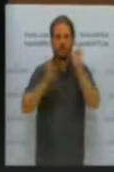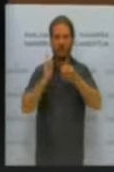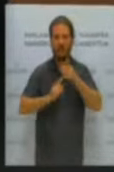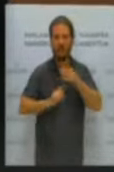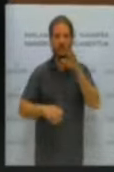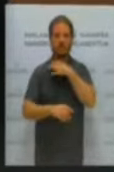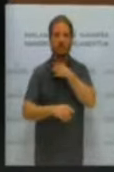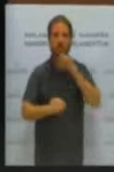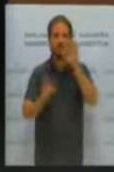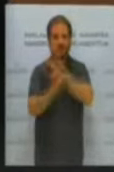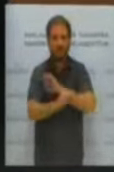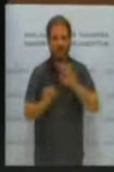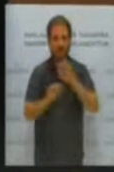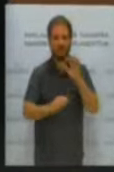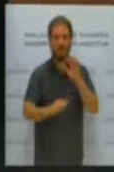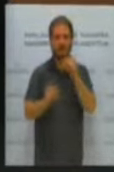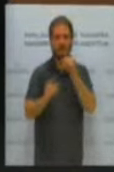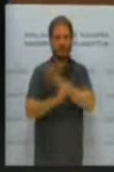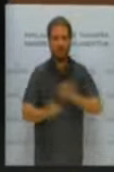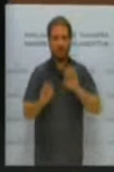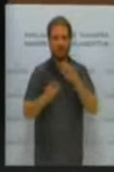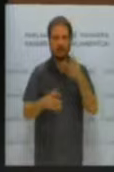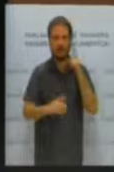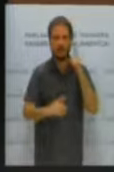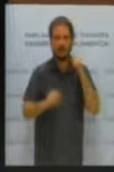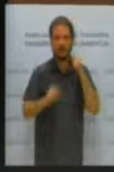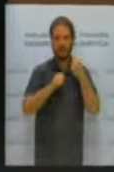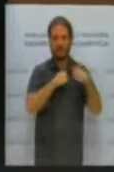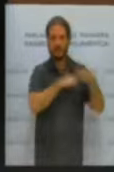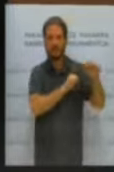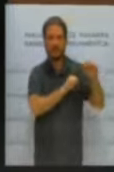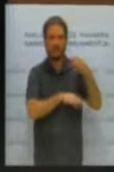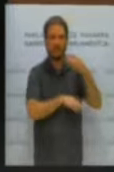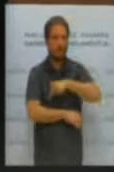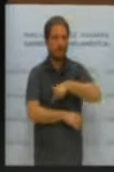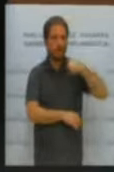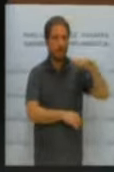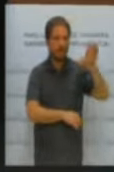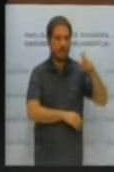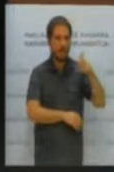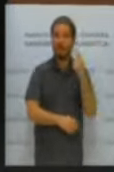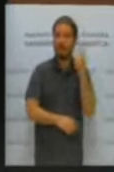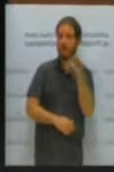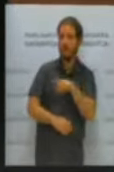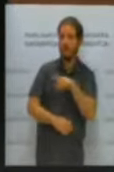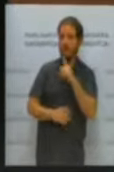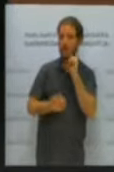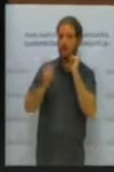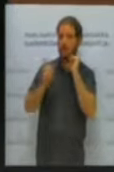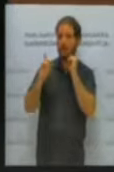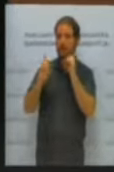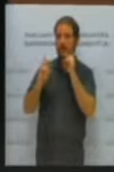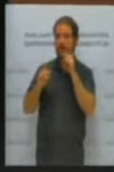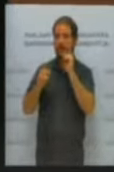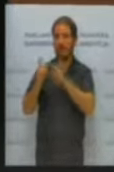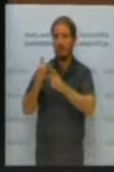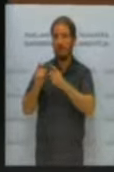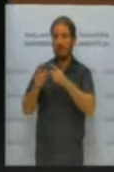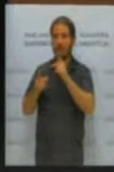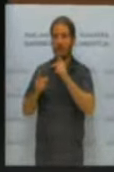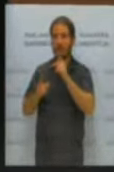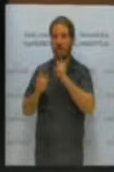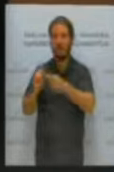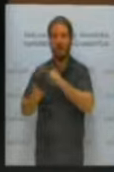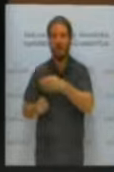Ninguno. Nos produce rechazo la dictadura franquista. También nos produce rechazo el régimen de los